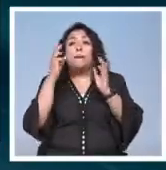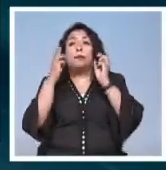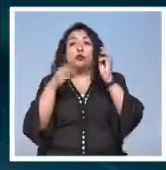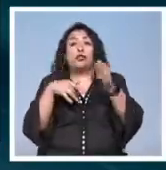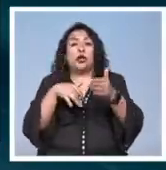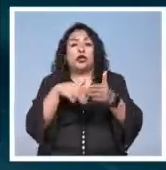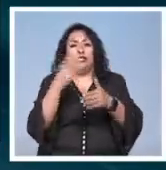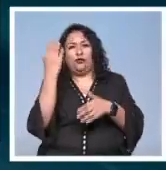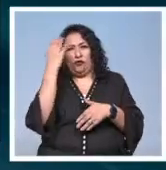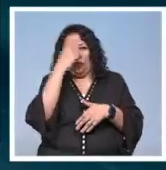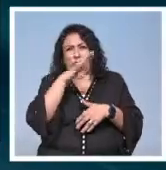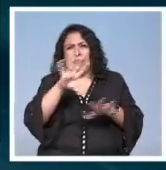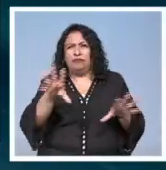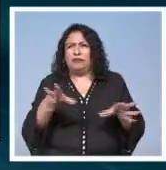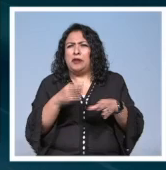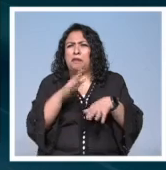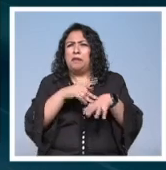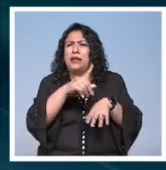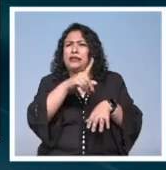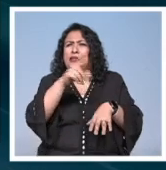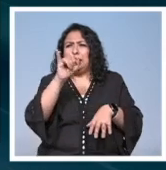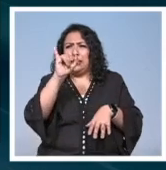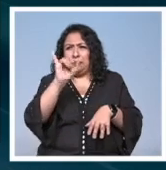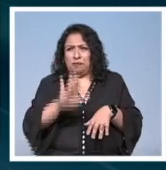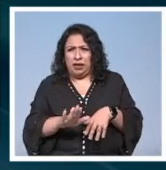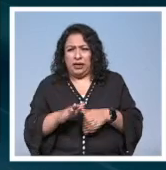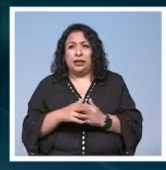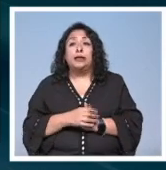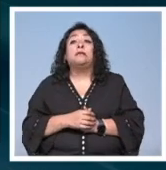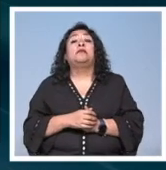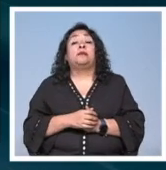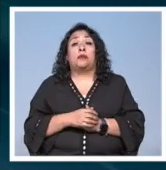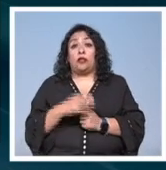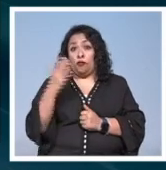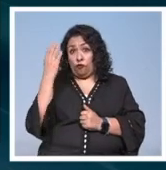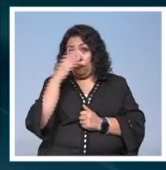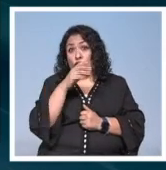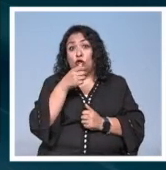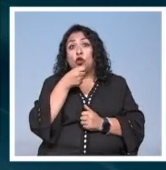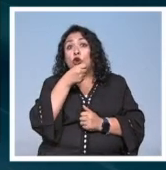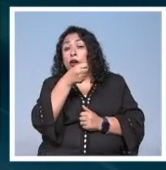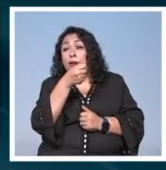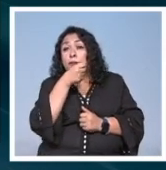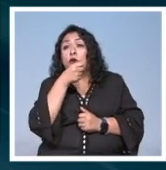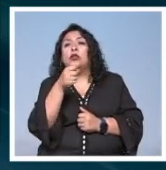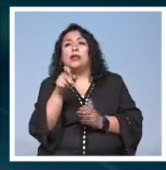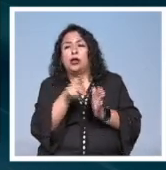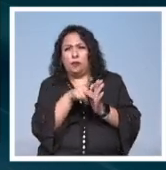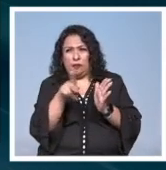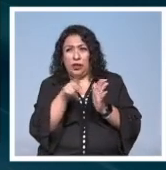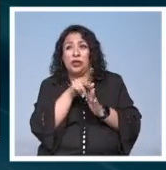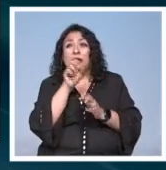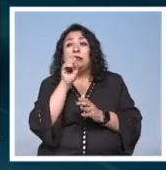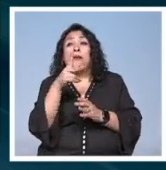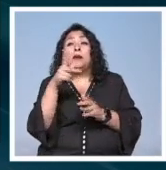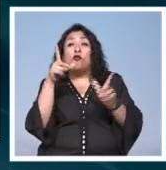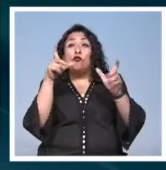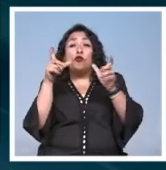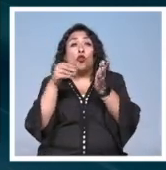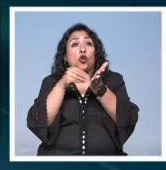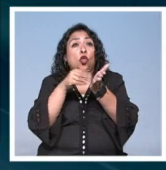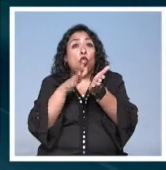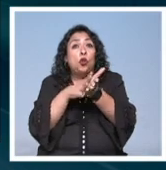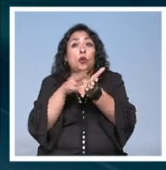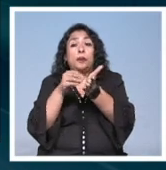Fotografía reúne más de 100 imágenes Si es fotorreportero fotoperiodista pero es un fotógrafo documental también